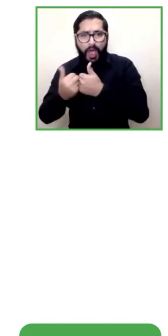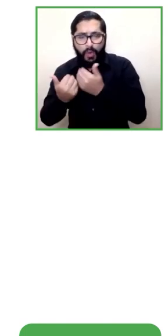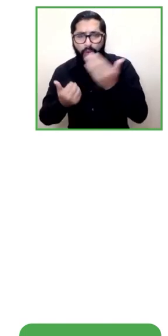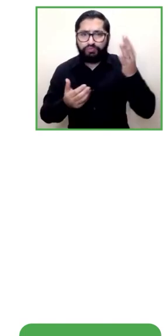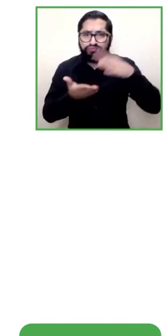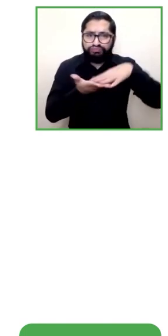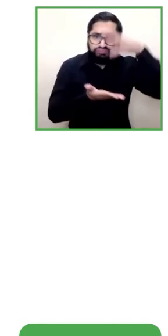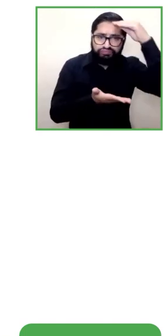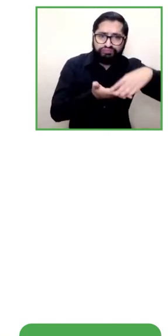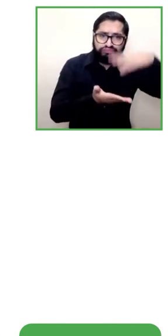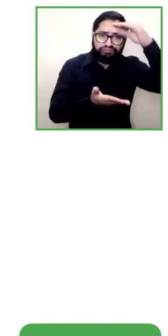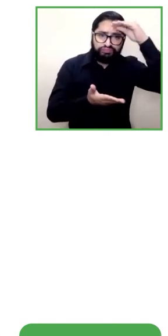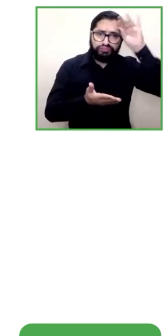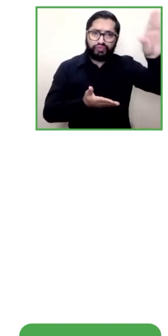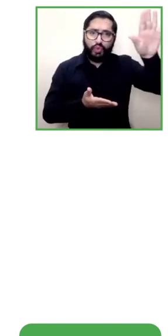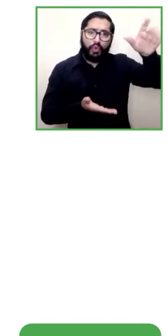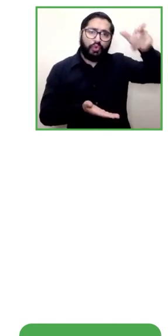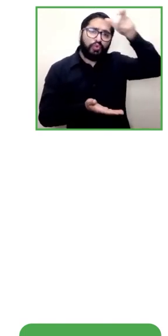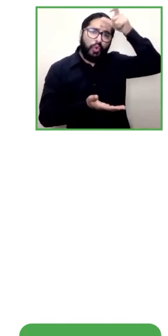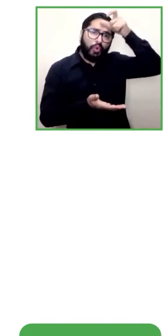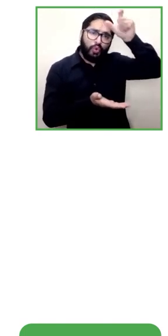han sido los desafíos Gracias